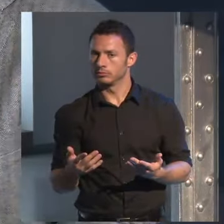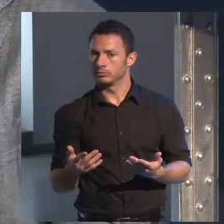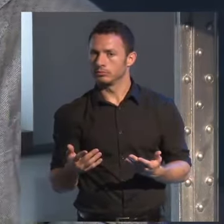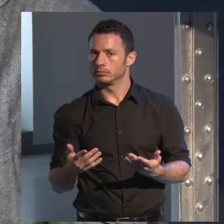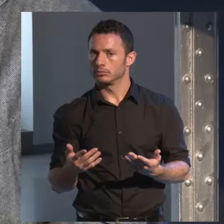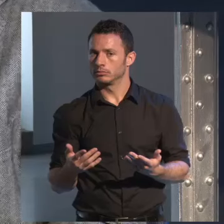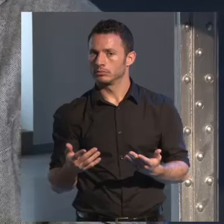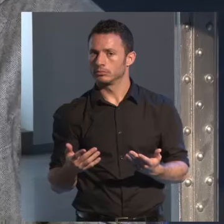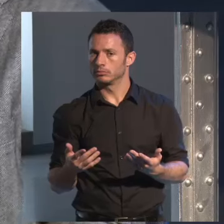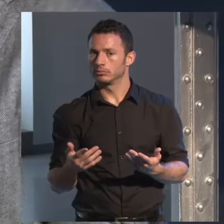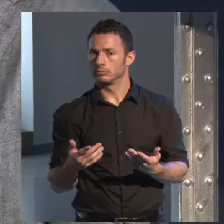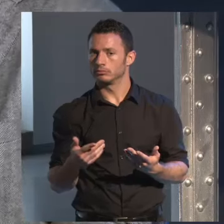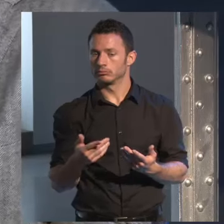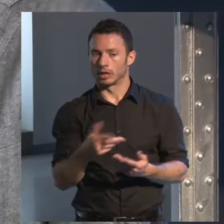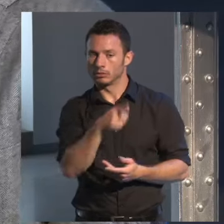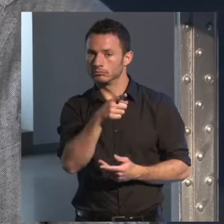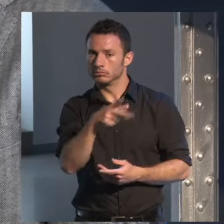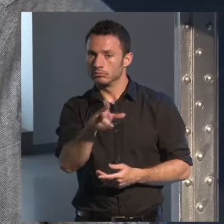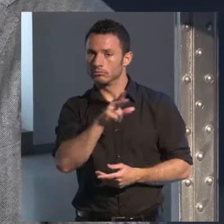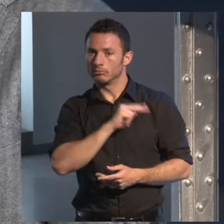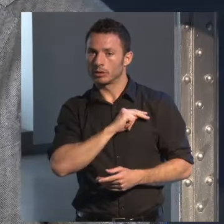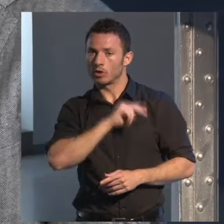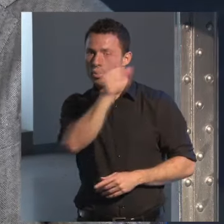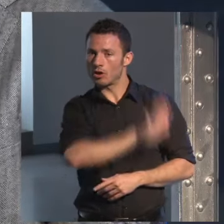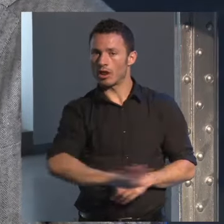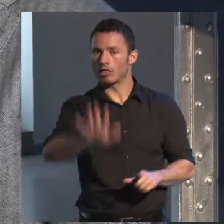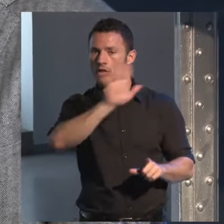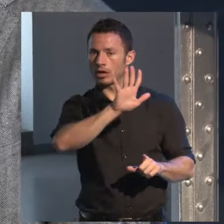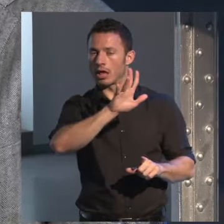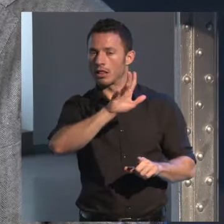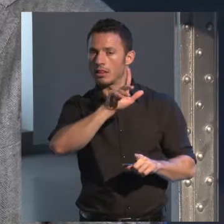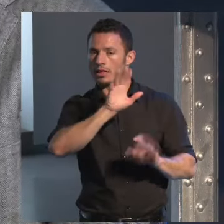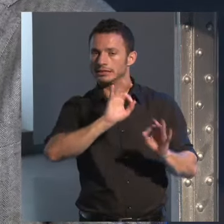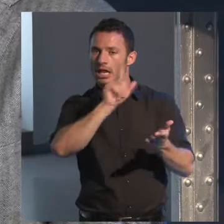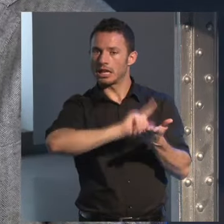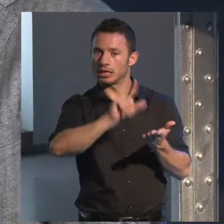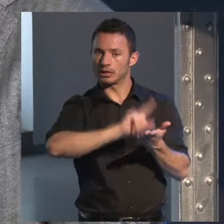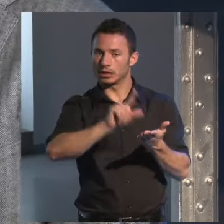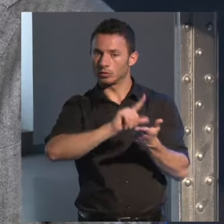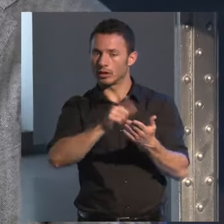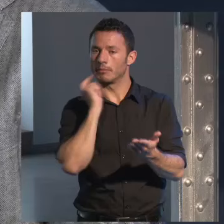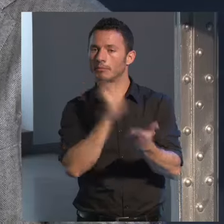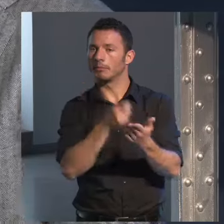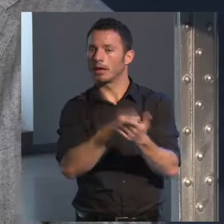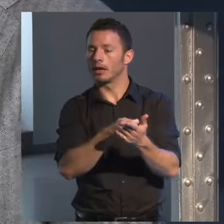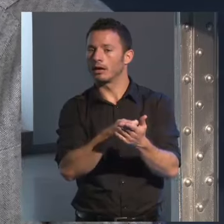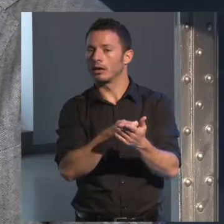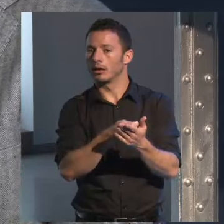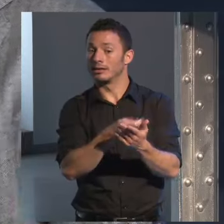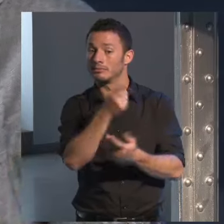sabes un premio nacional de literatura en México sabes que le pagan anual